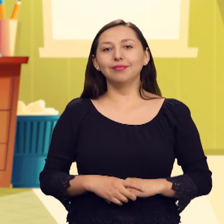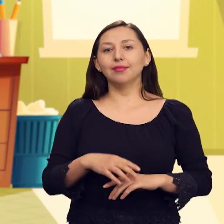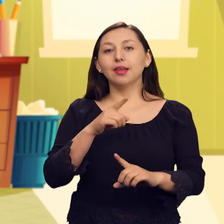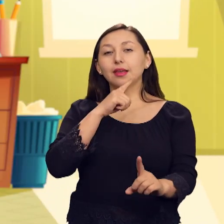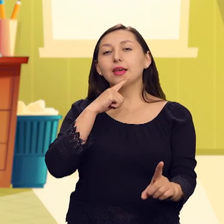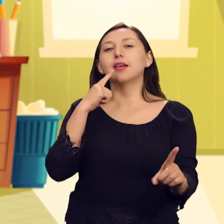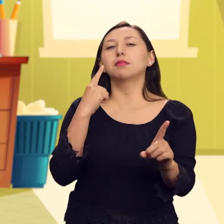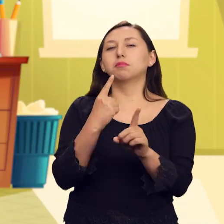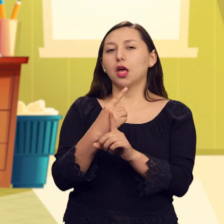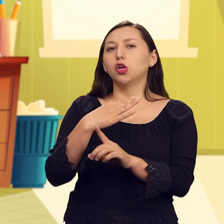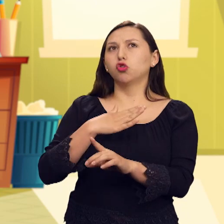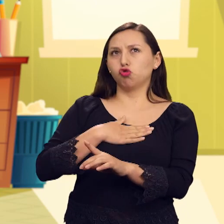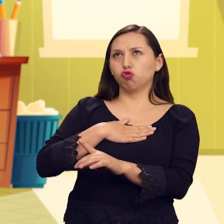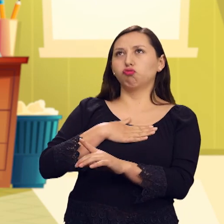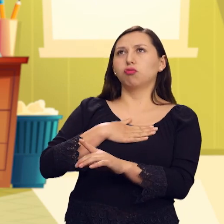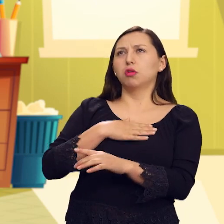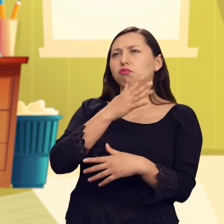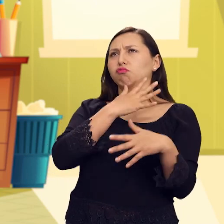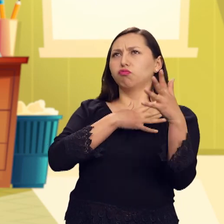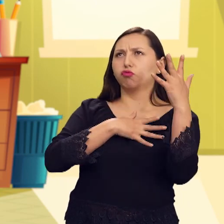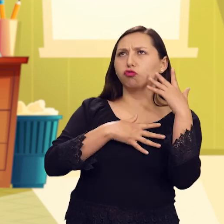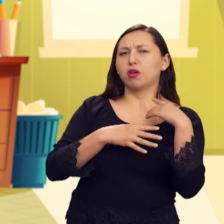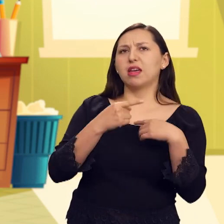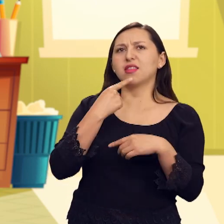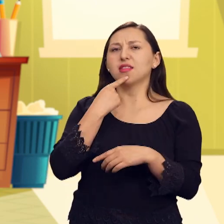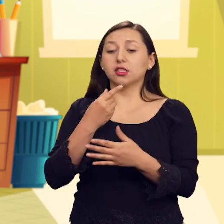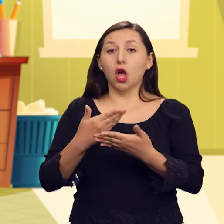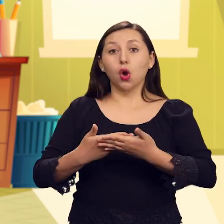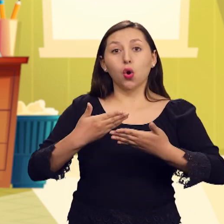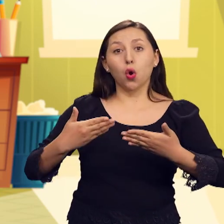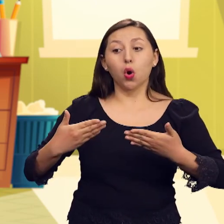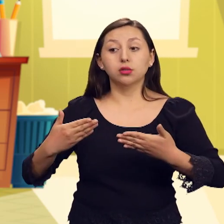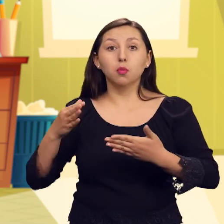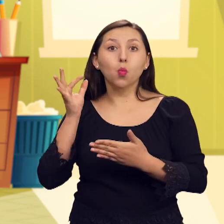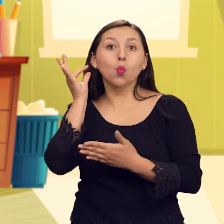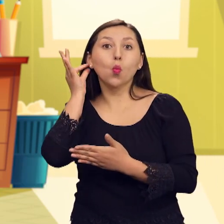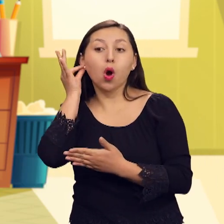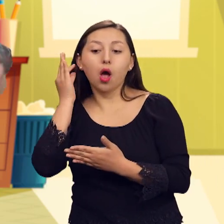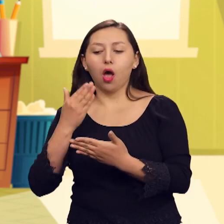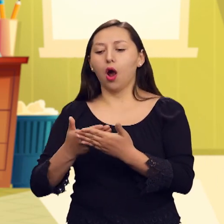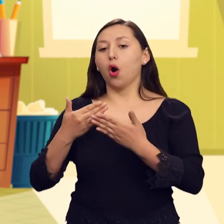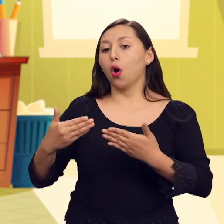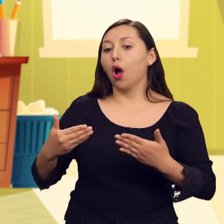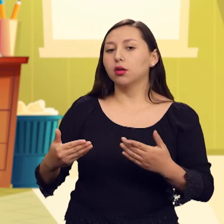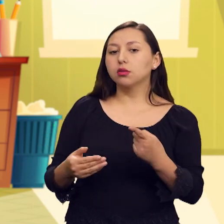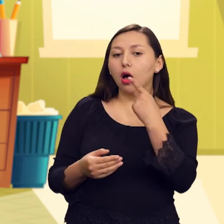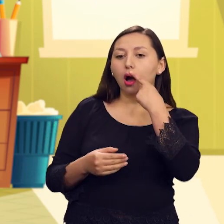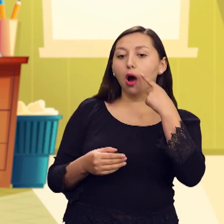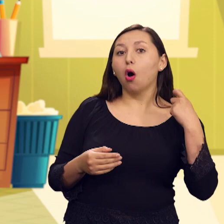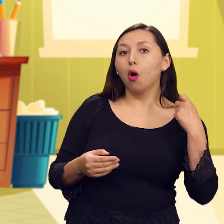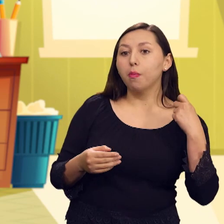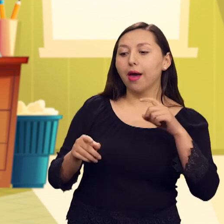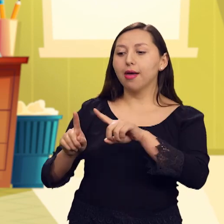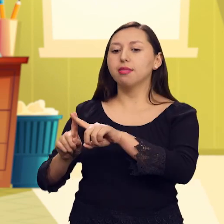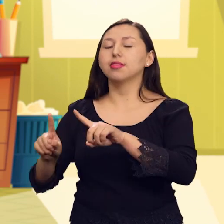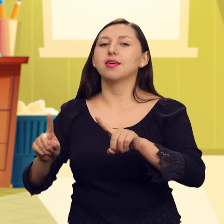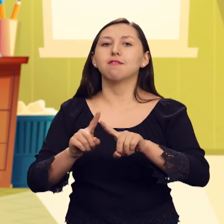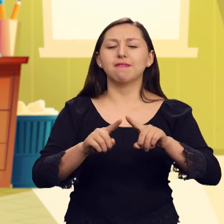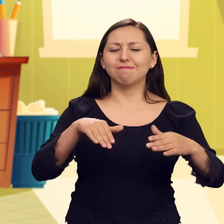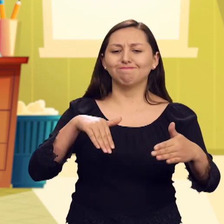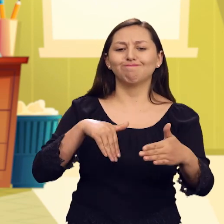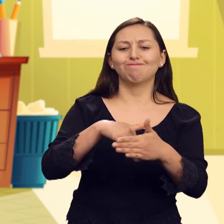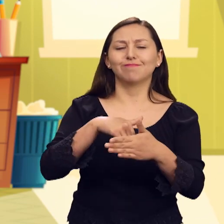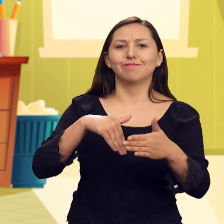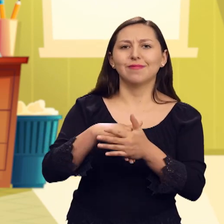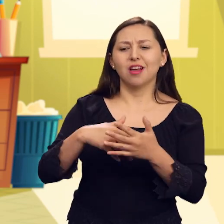Desde niño he escuchado que esto es para mujercitas y esto es para varoncitos. Siempre diferenciándonos, poniendo barreras.